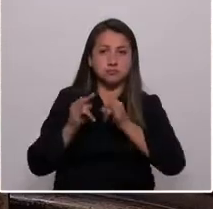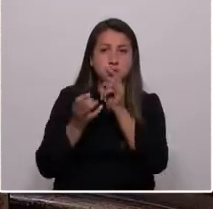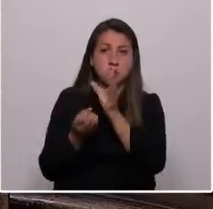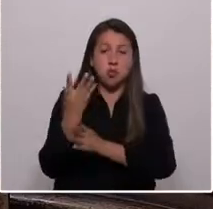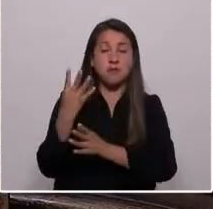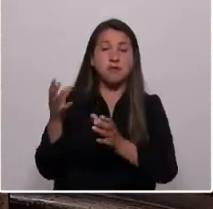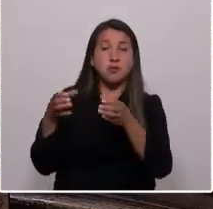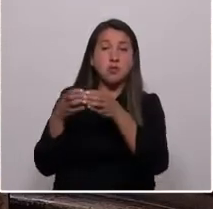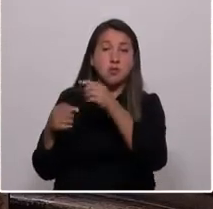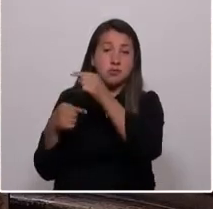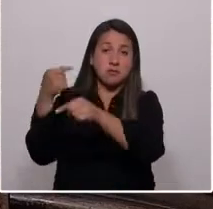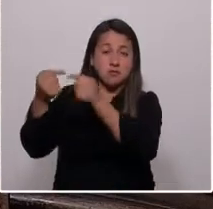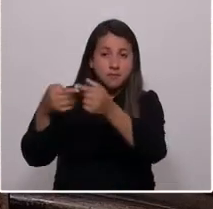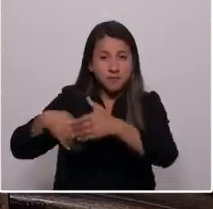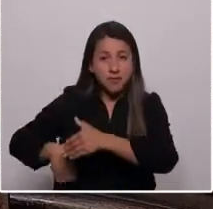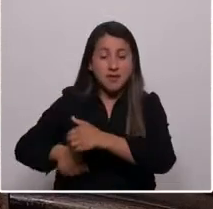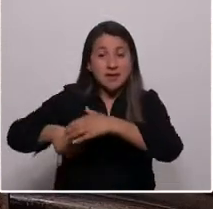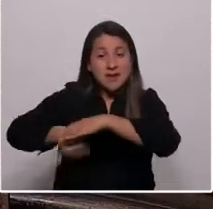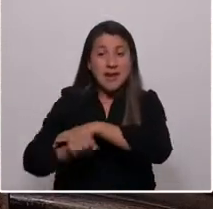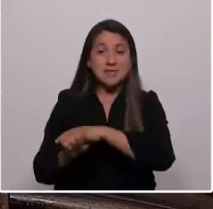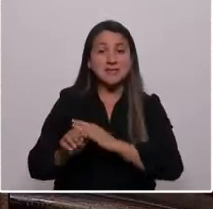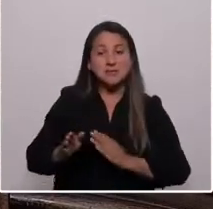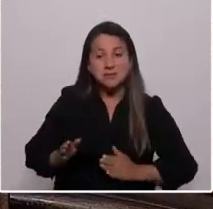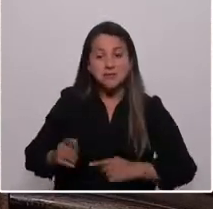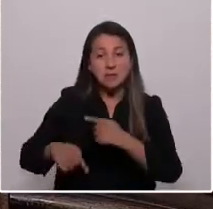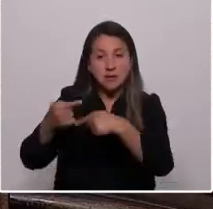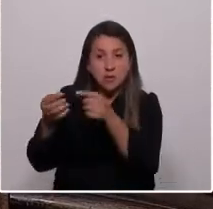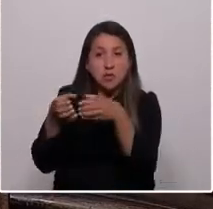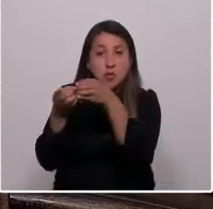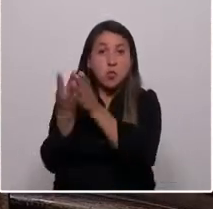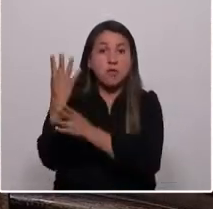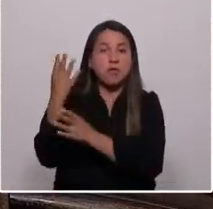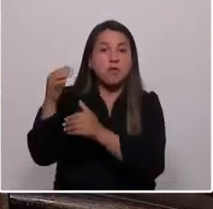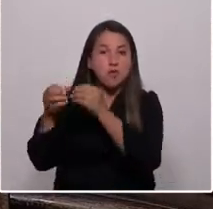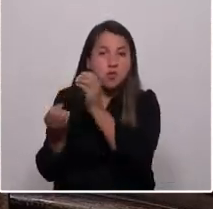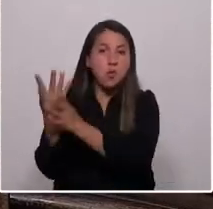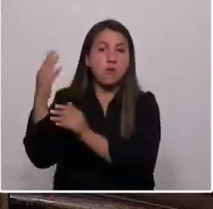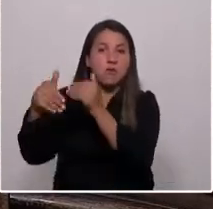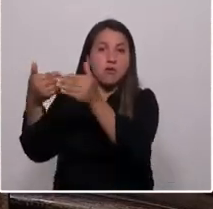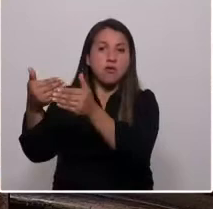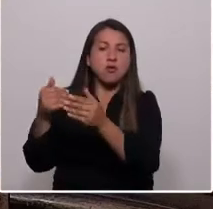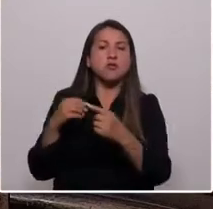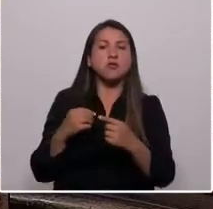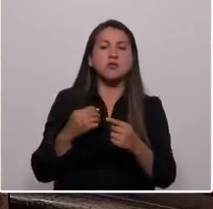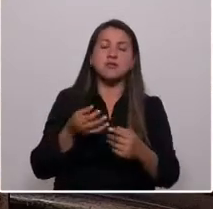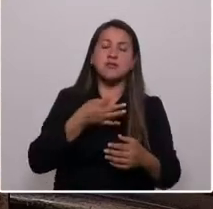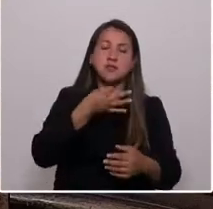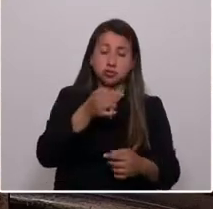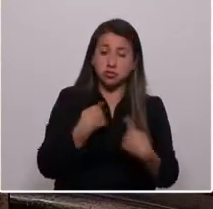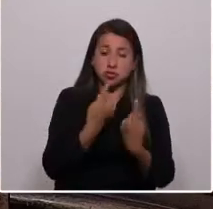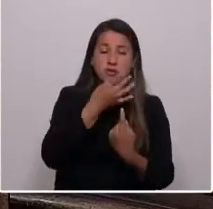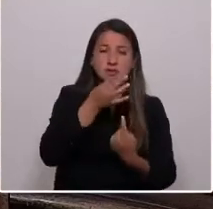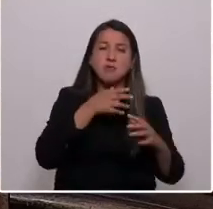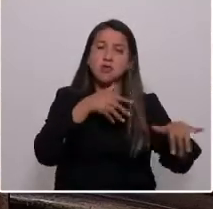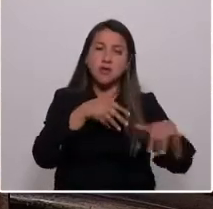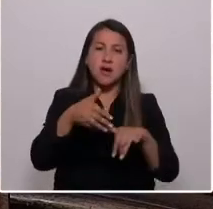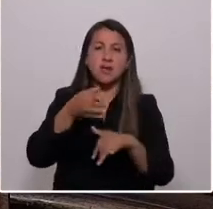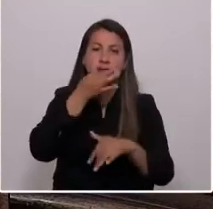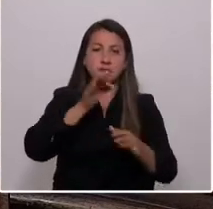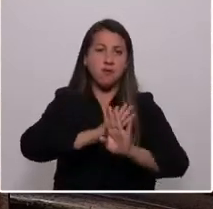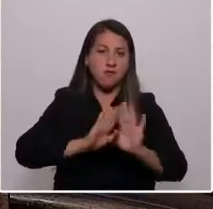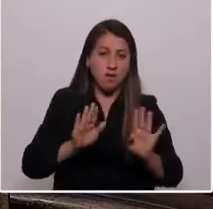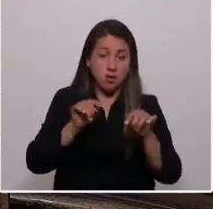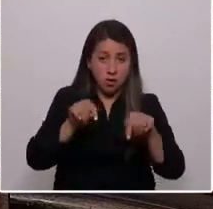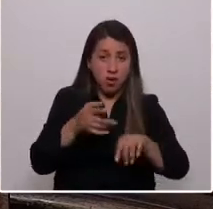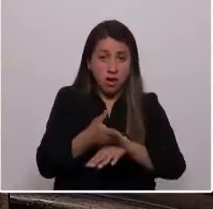generaciones. Un futuro que no sea nuestro, sino de los miles que salimos a la calle a decir basta. Hoy tenemos la oportunidad de terminar con